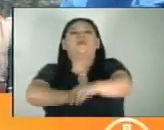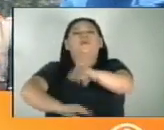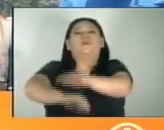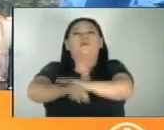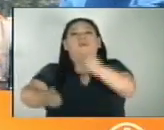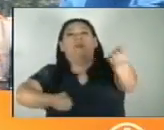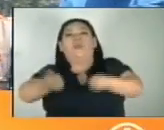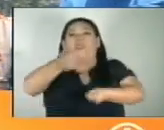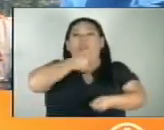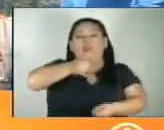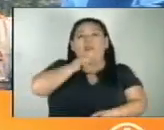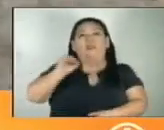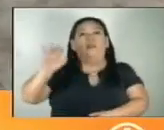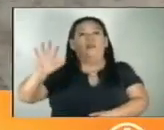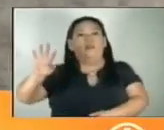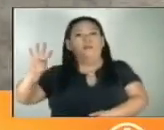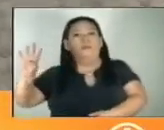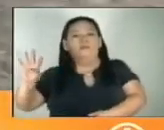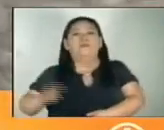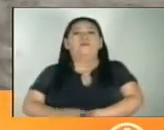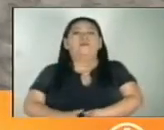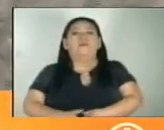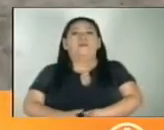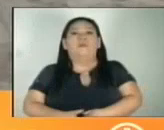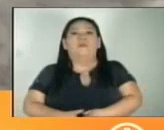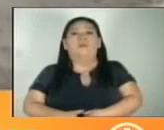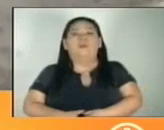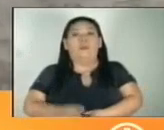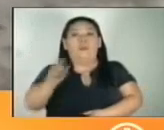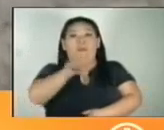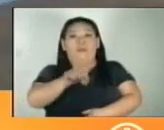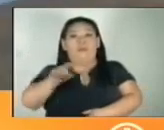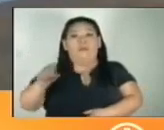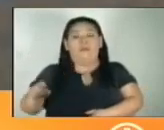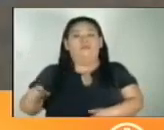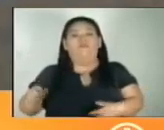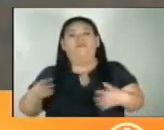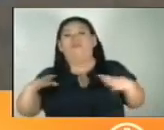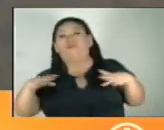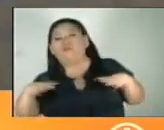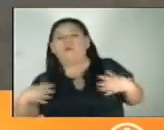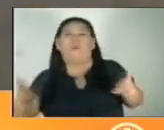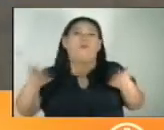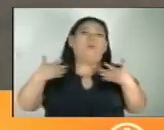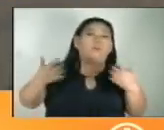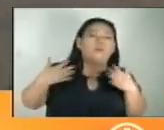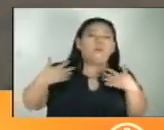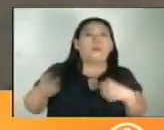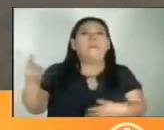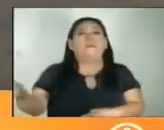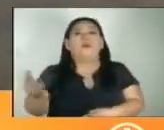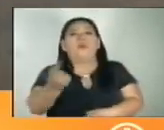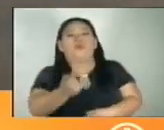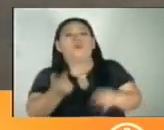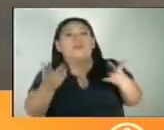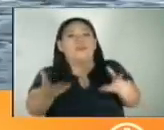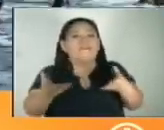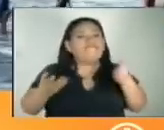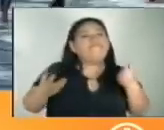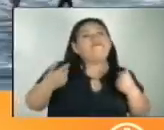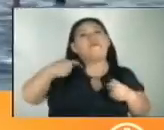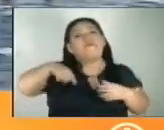peligrosa, 54. Y durante la época de verano y en medio de las olas de calor, los salvadoreños buscan